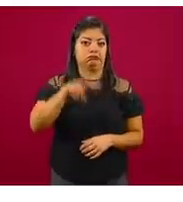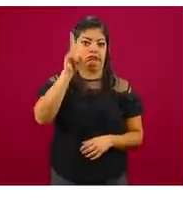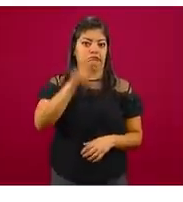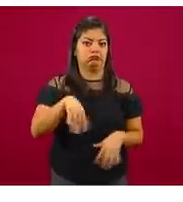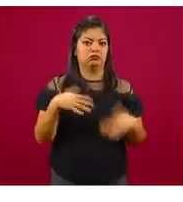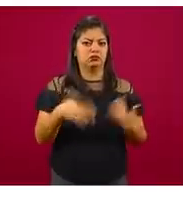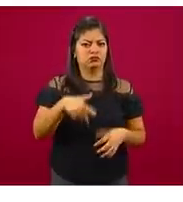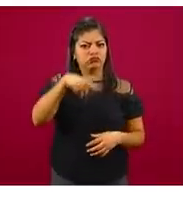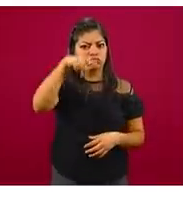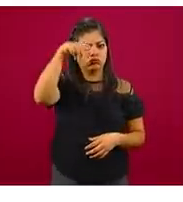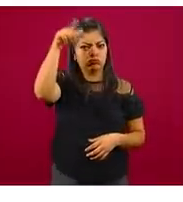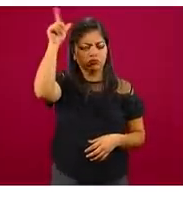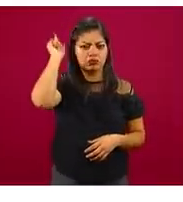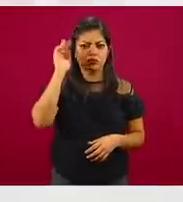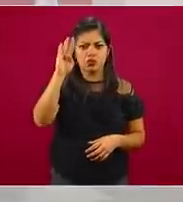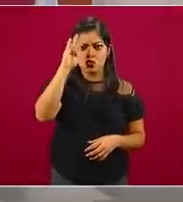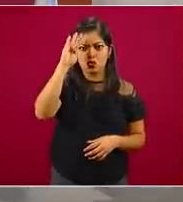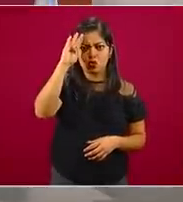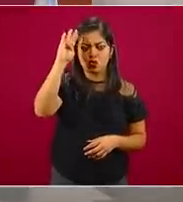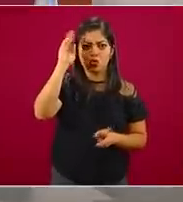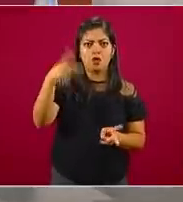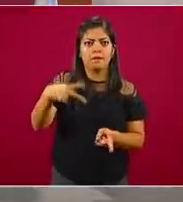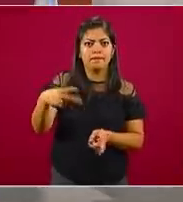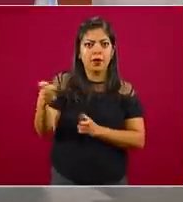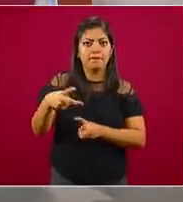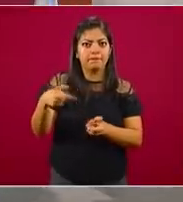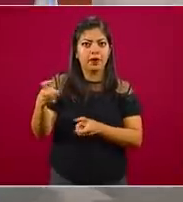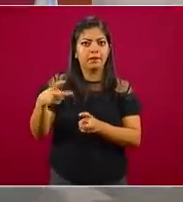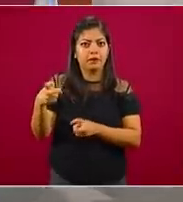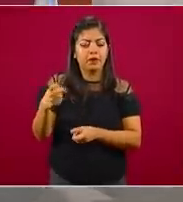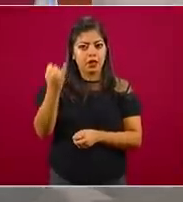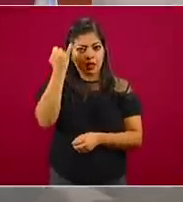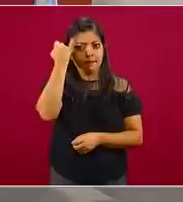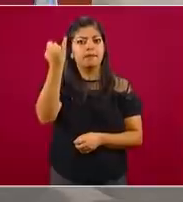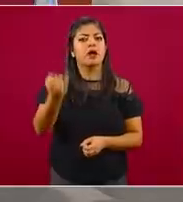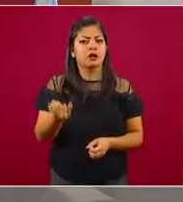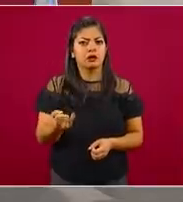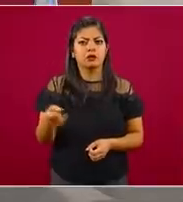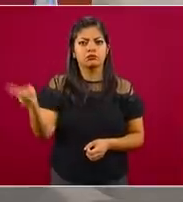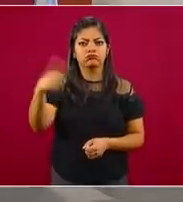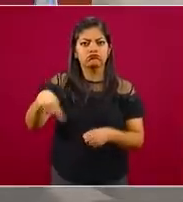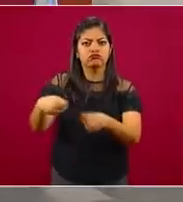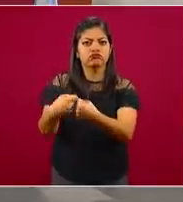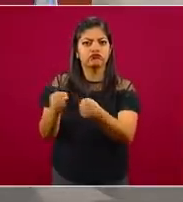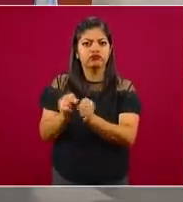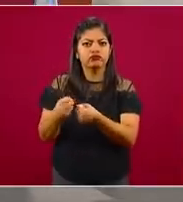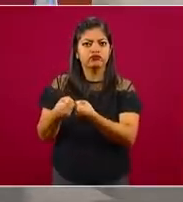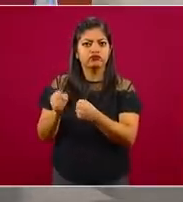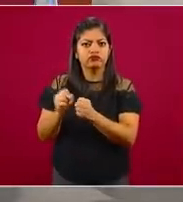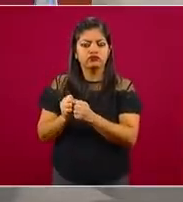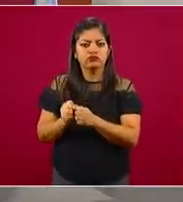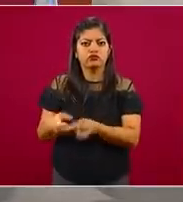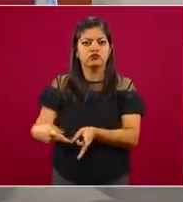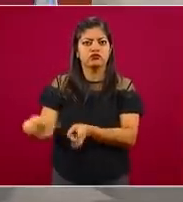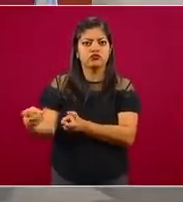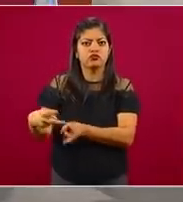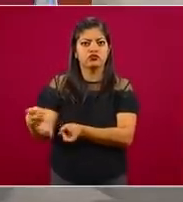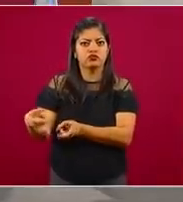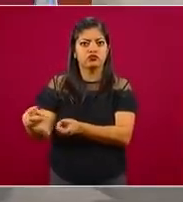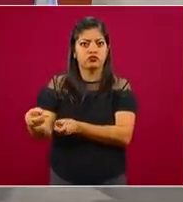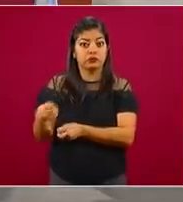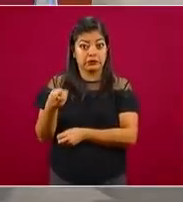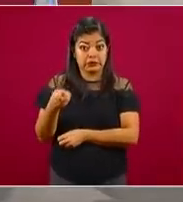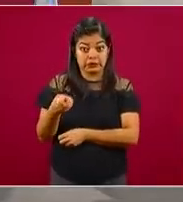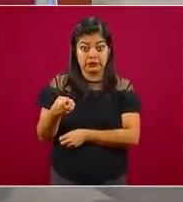locura. Imaginen ustedes la organización, la dimensión de la organización criminal que se requiere para